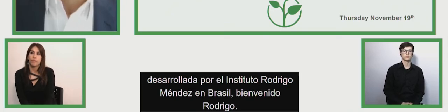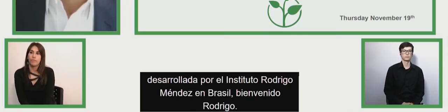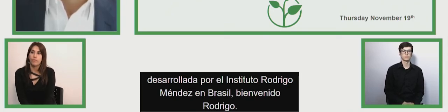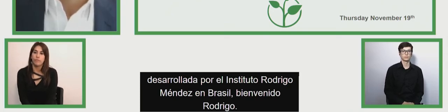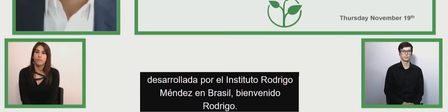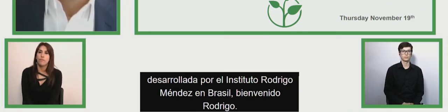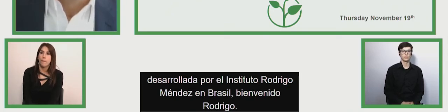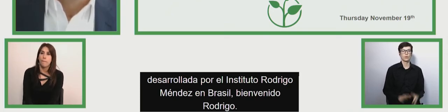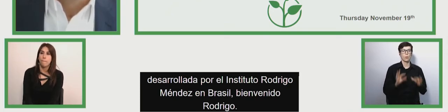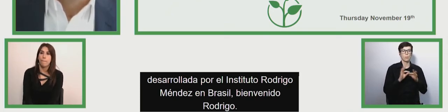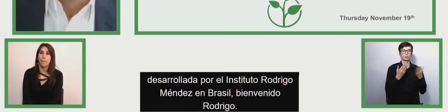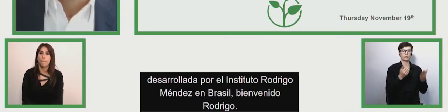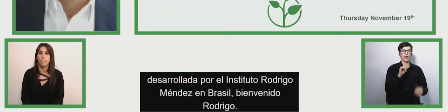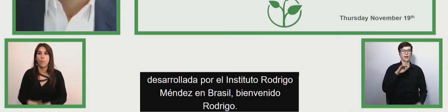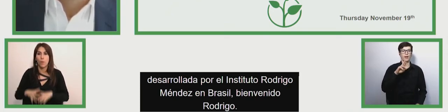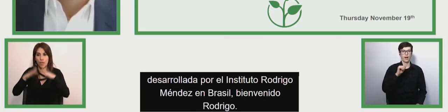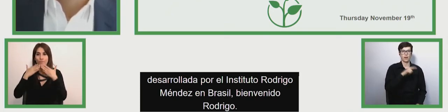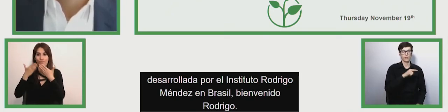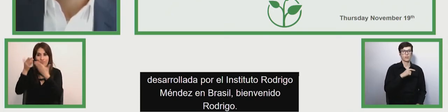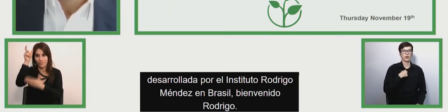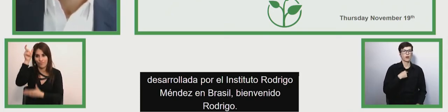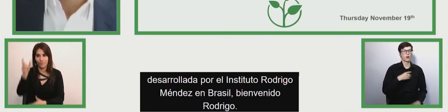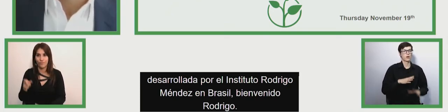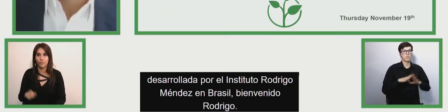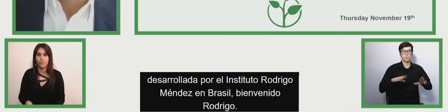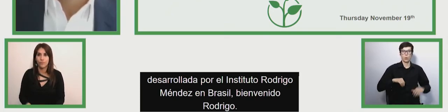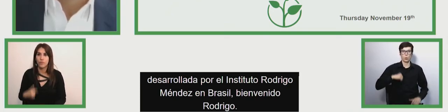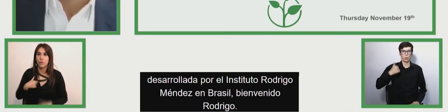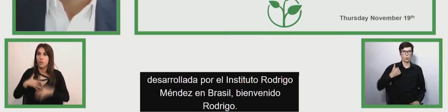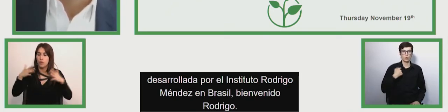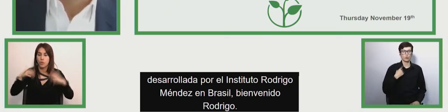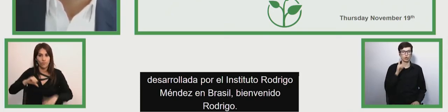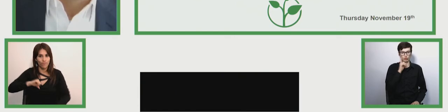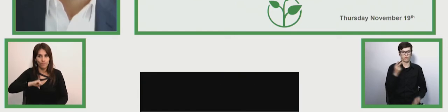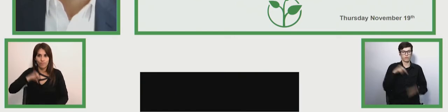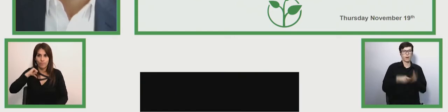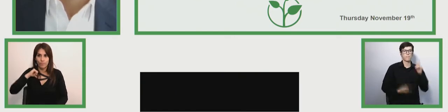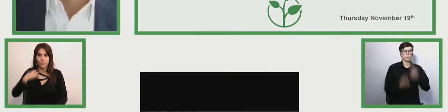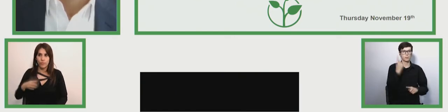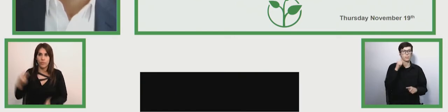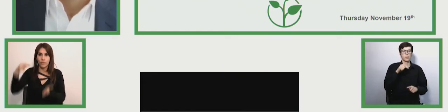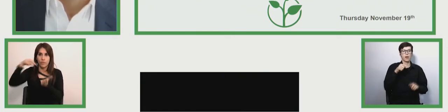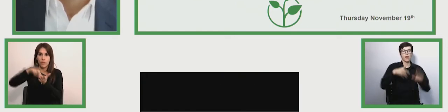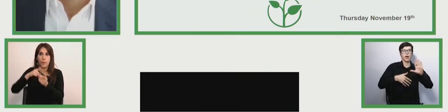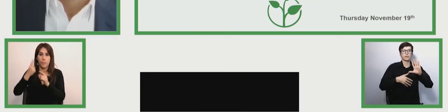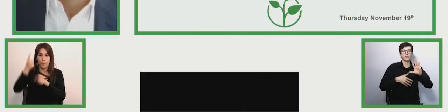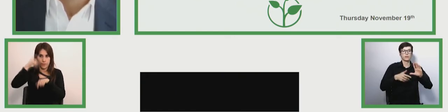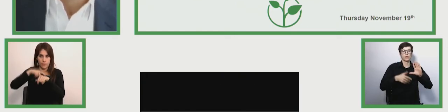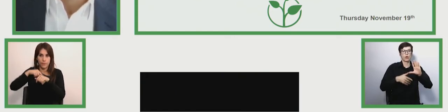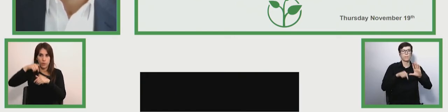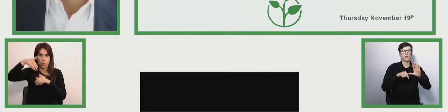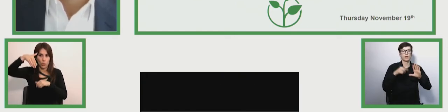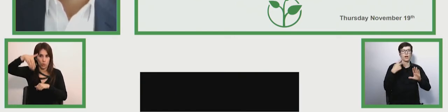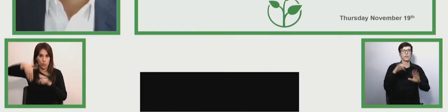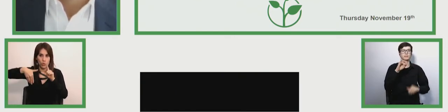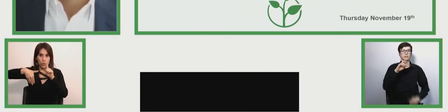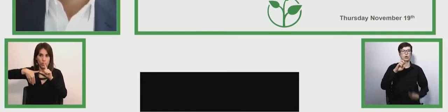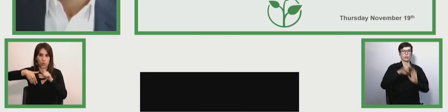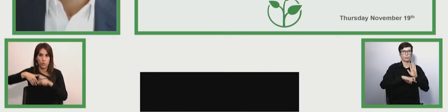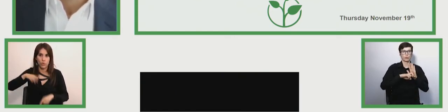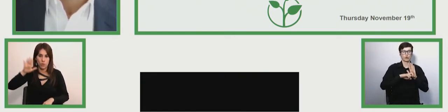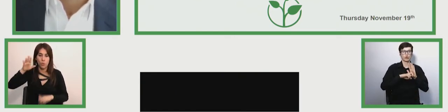especialmente sabiendo que esta es la primera edición latinamericana de Zero Project en la que he